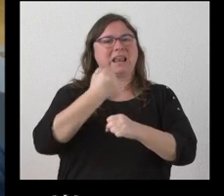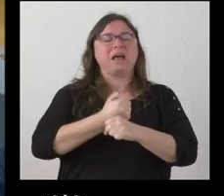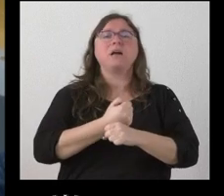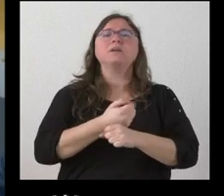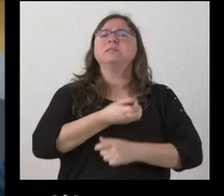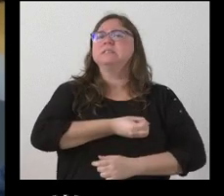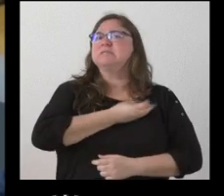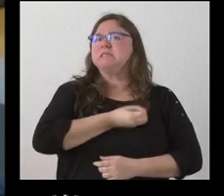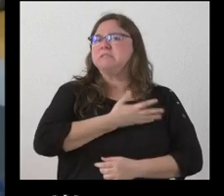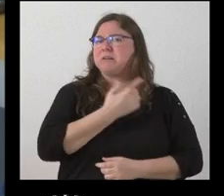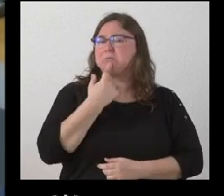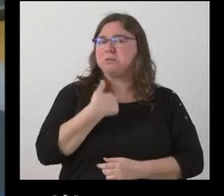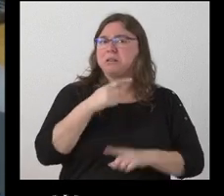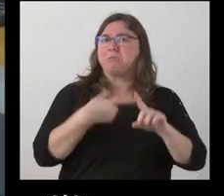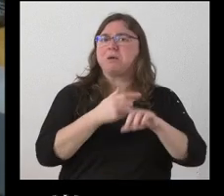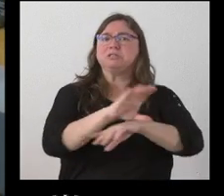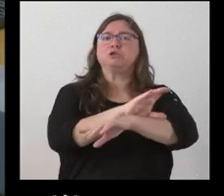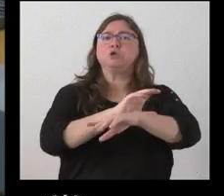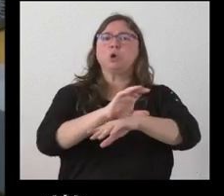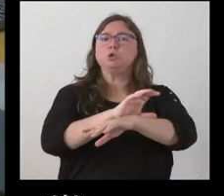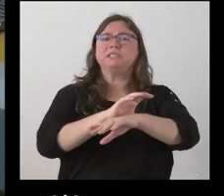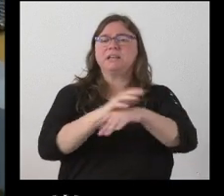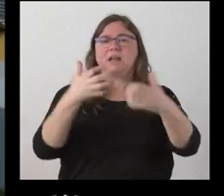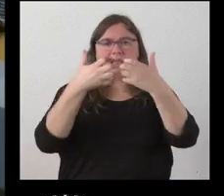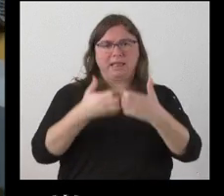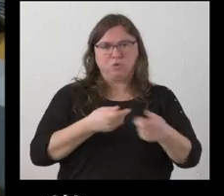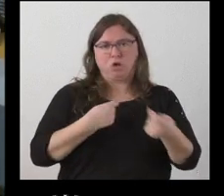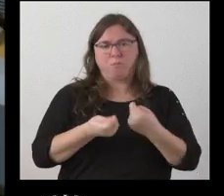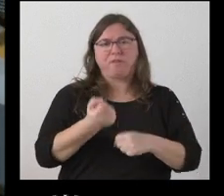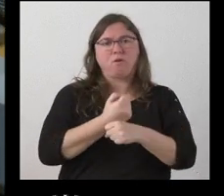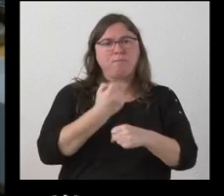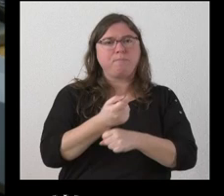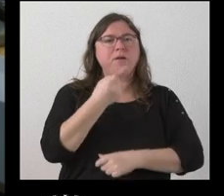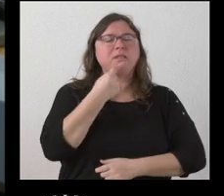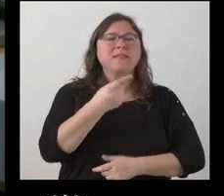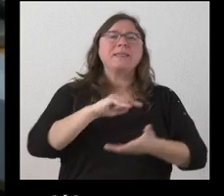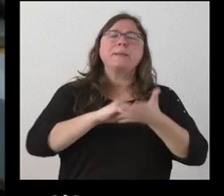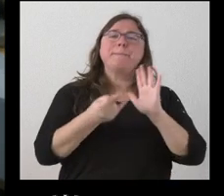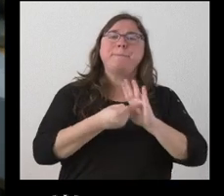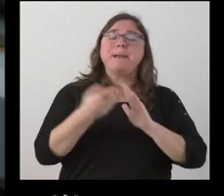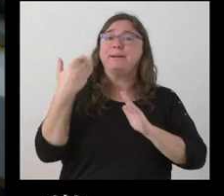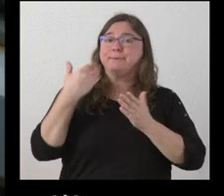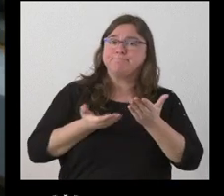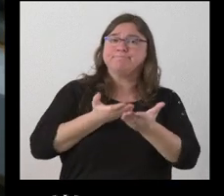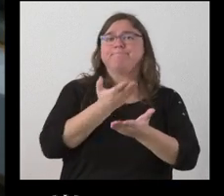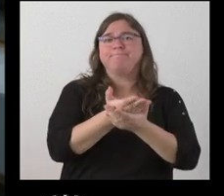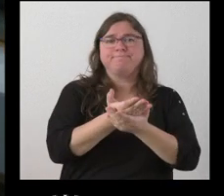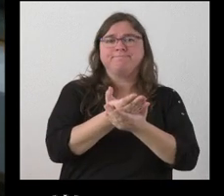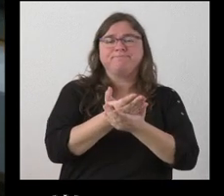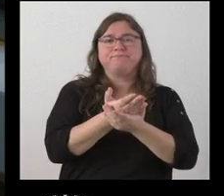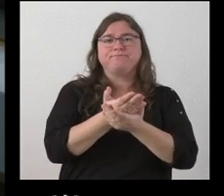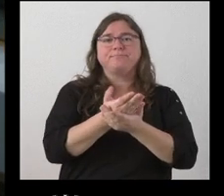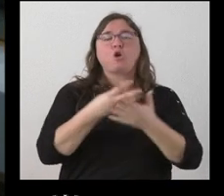trasladaron y la consejería de industria comercio y empleo también ese plan que se les había planteado con